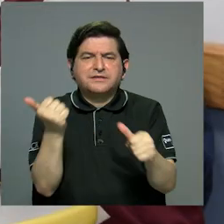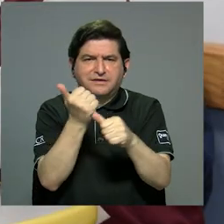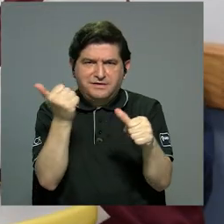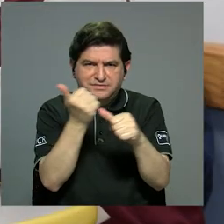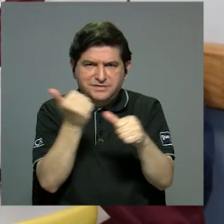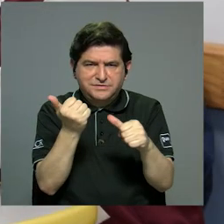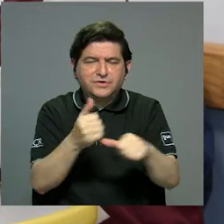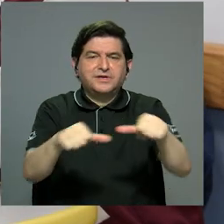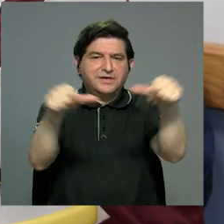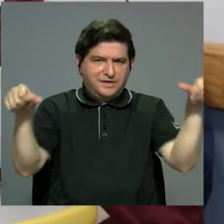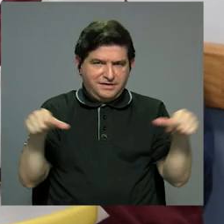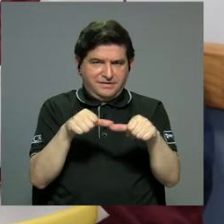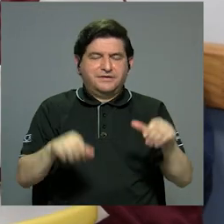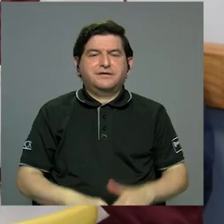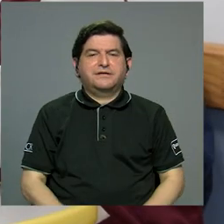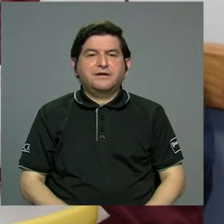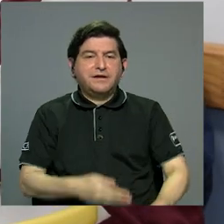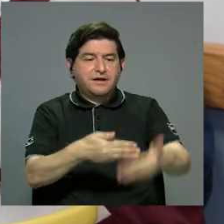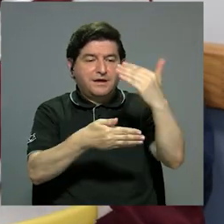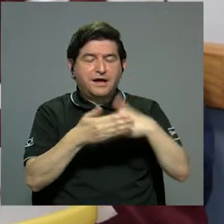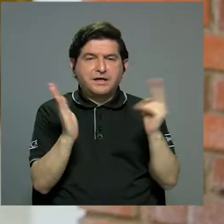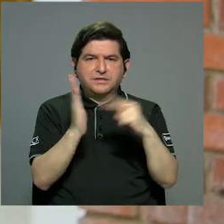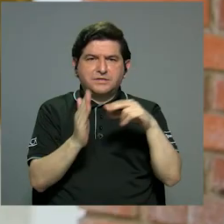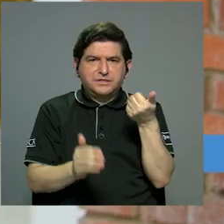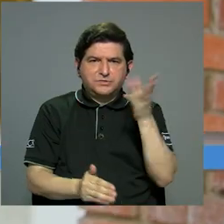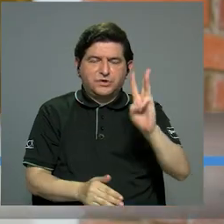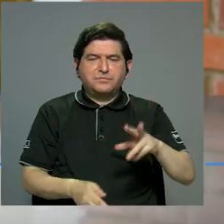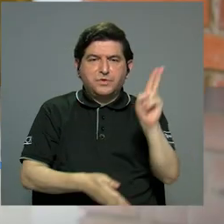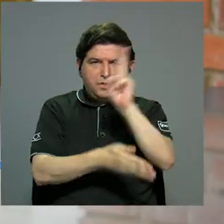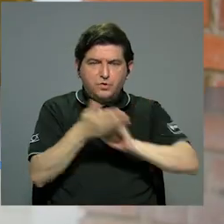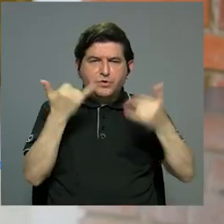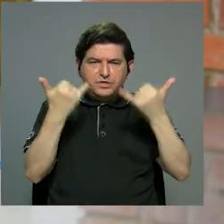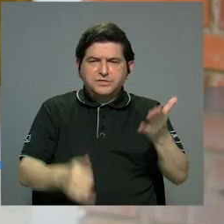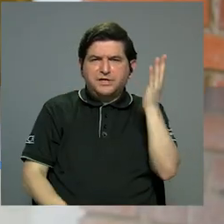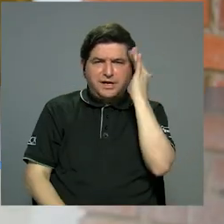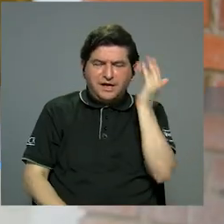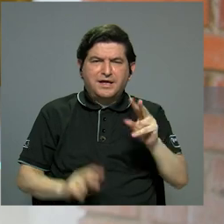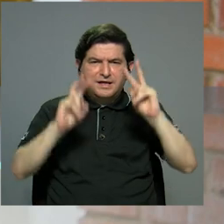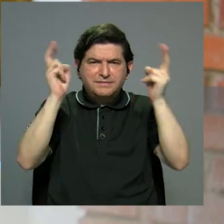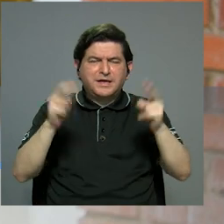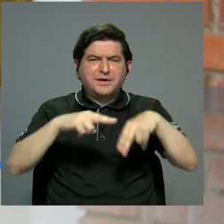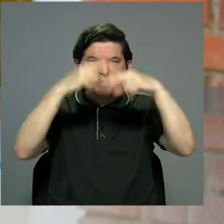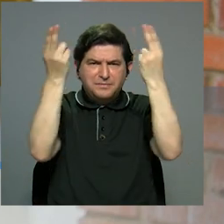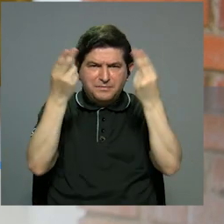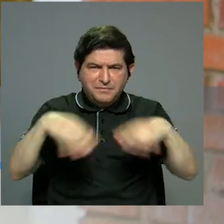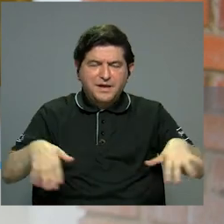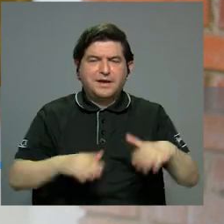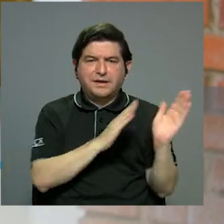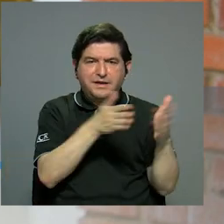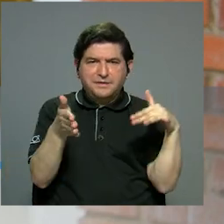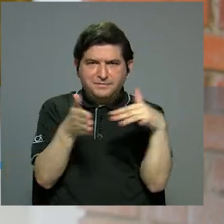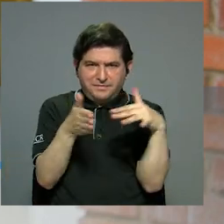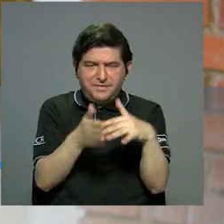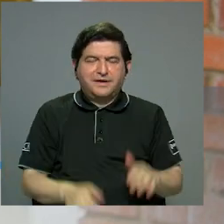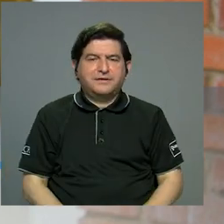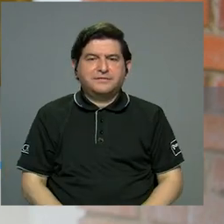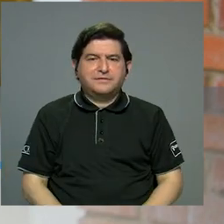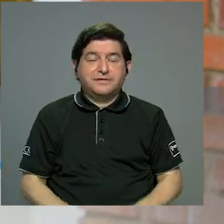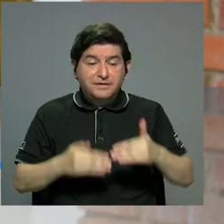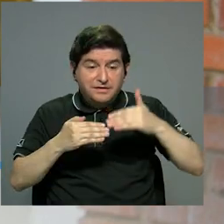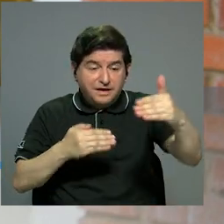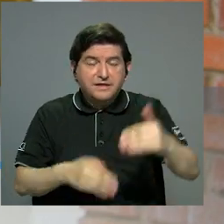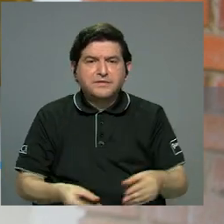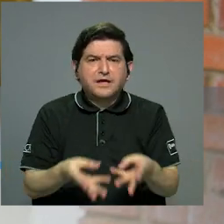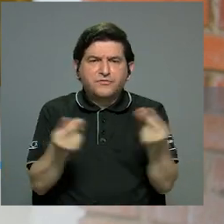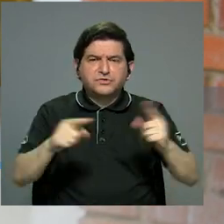asesoría en este aspecto. Antes de 2016 la universidad ya se preocupaba con el tema de la virtualización en los canes de estudios y desde la fecha ha